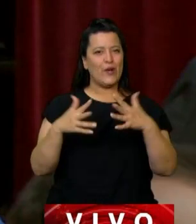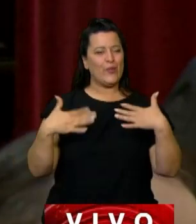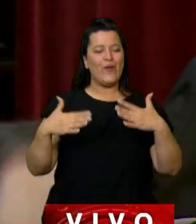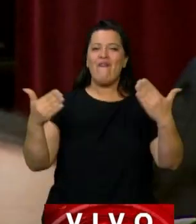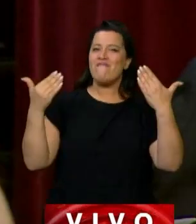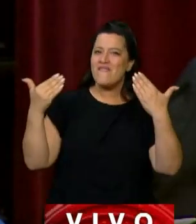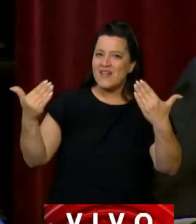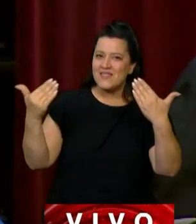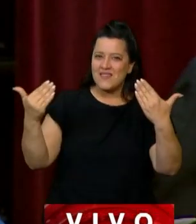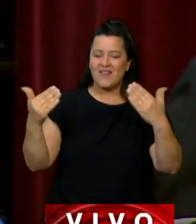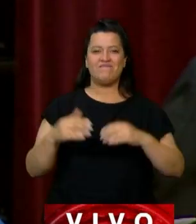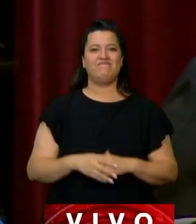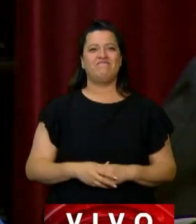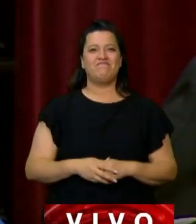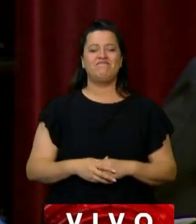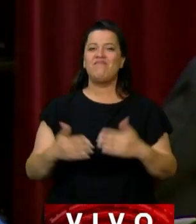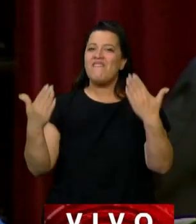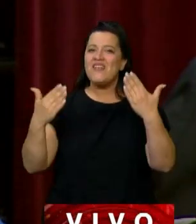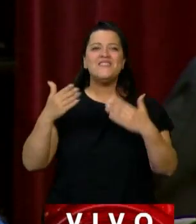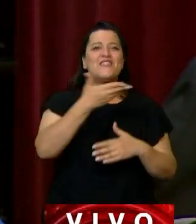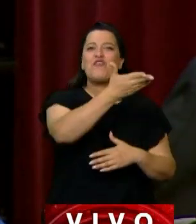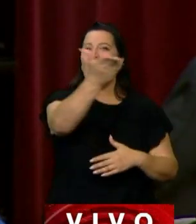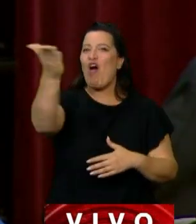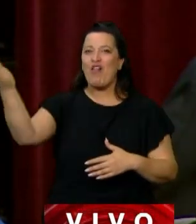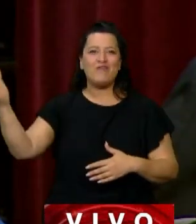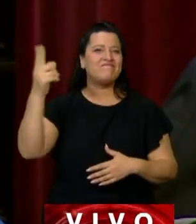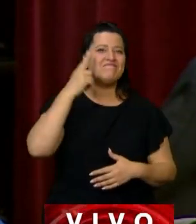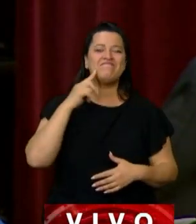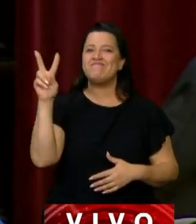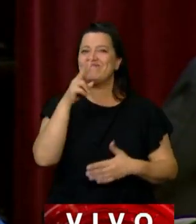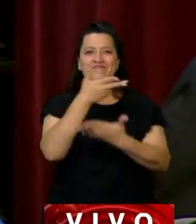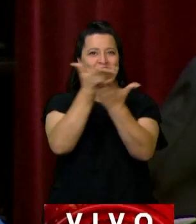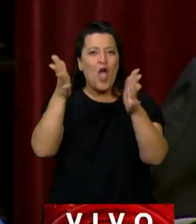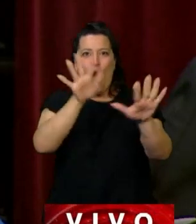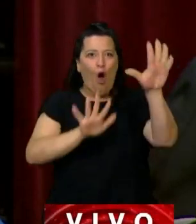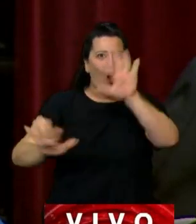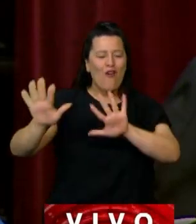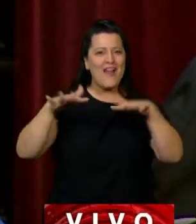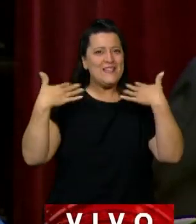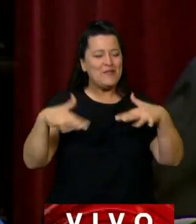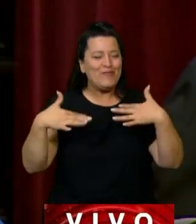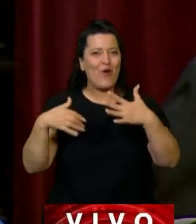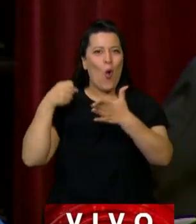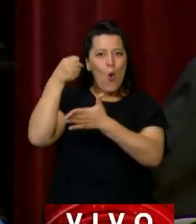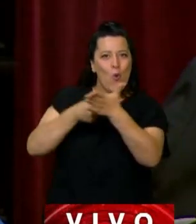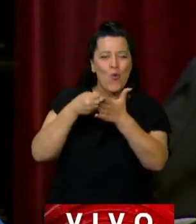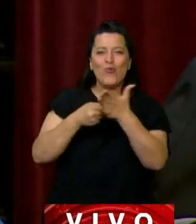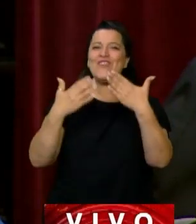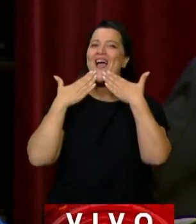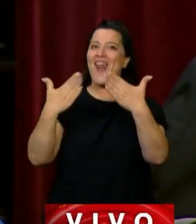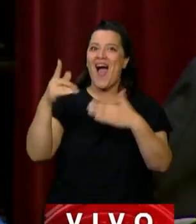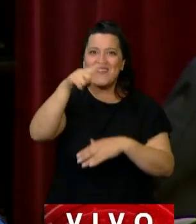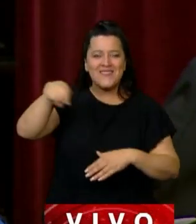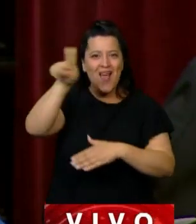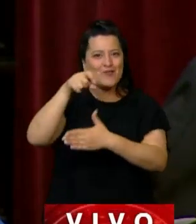felicitar a todas ustedes, a todos ustedes por esta organización, por esta lucha. Gracias a eso,